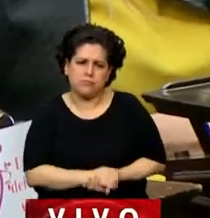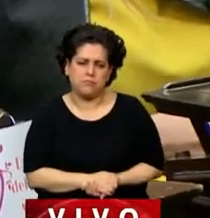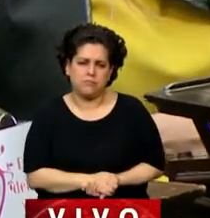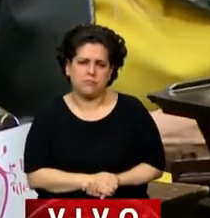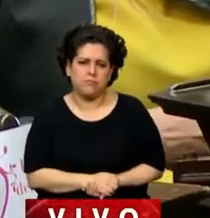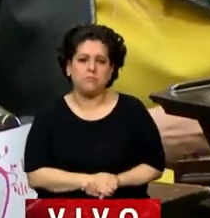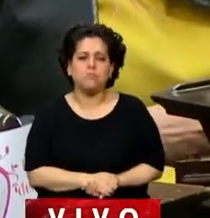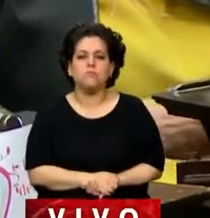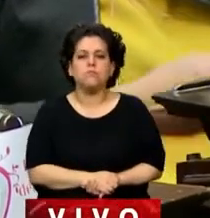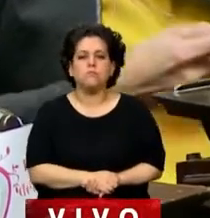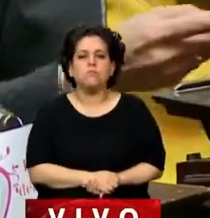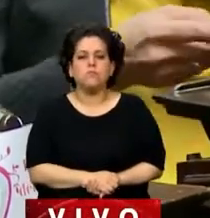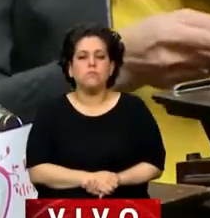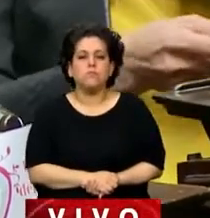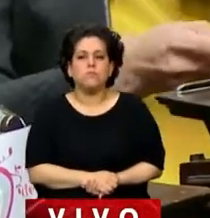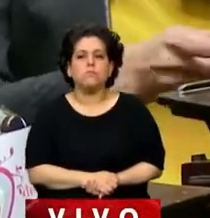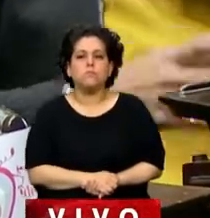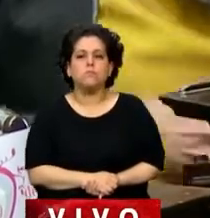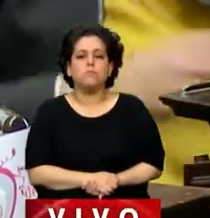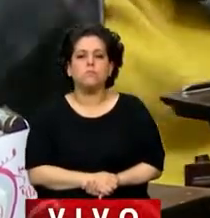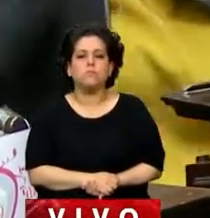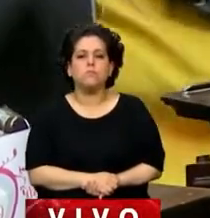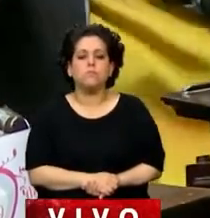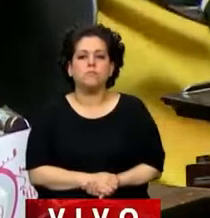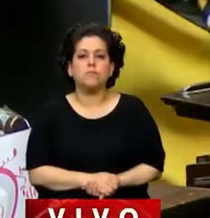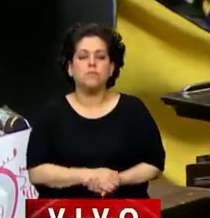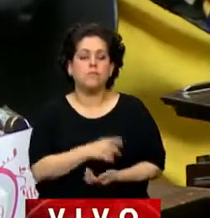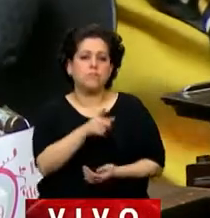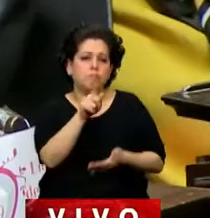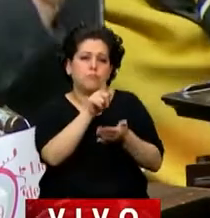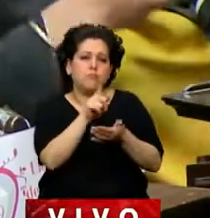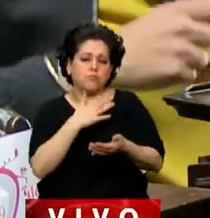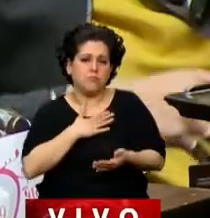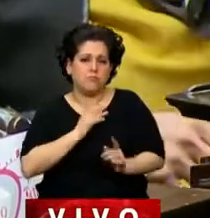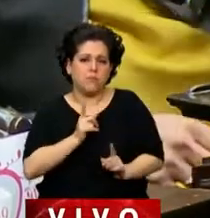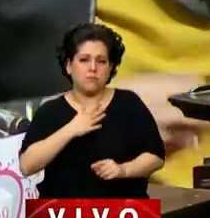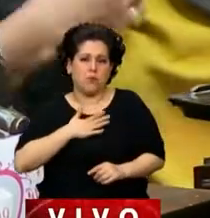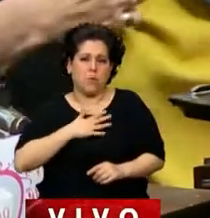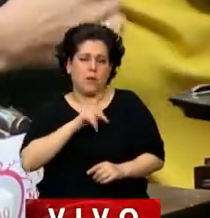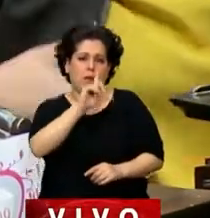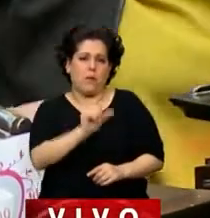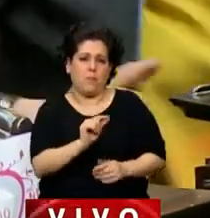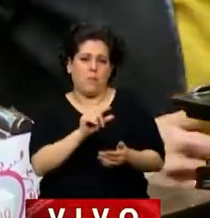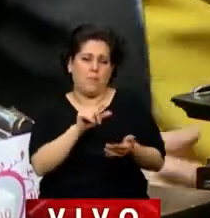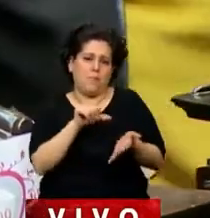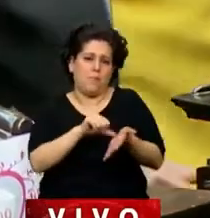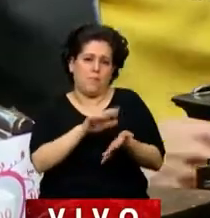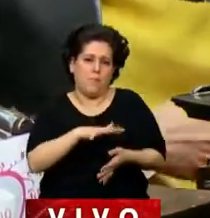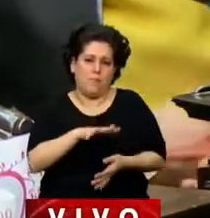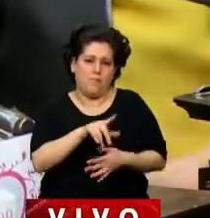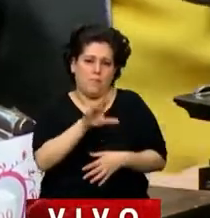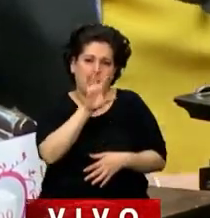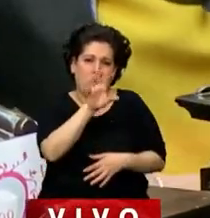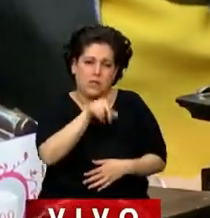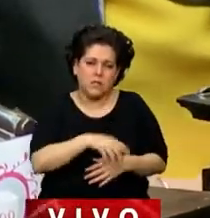La obra civilizadora realizada en mi provincia, en el país, que